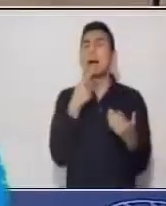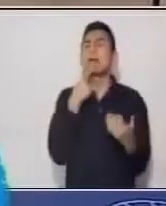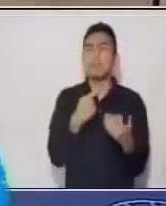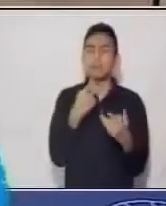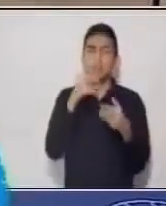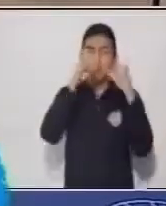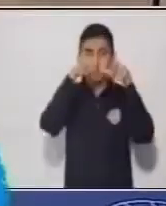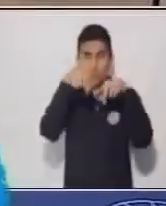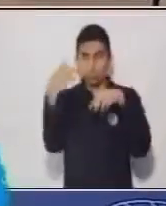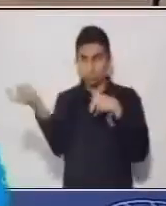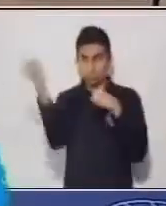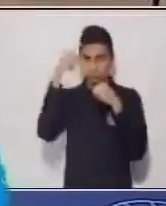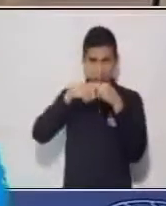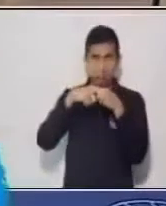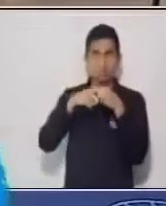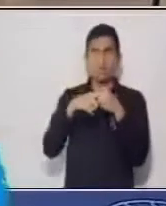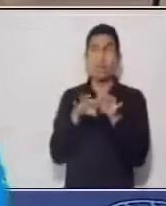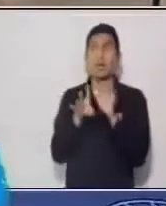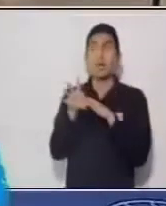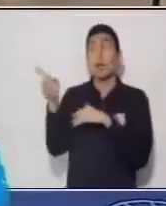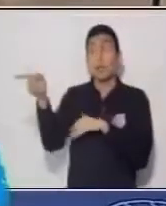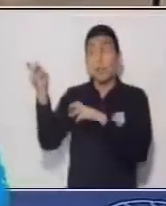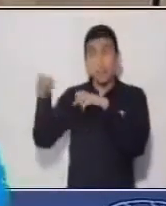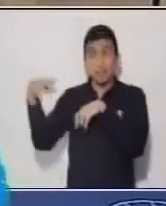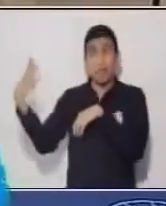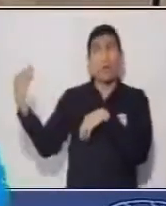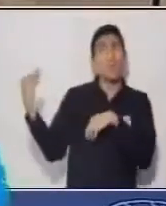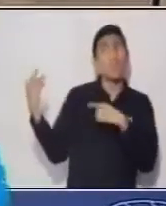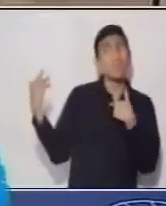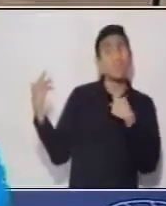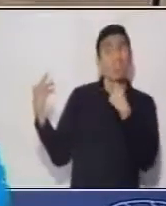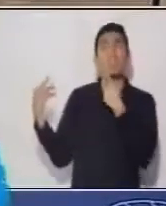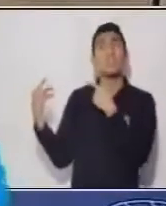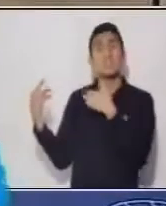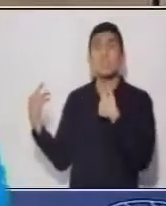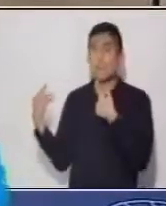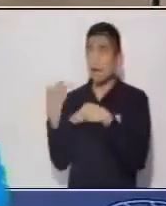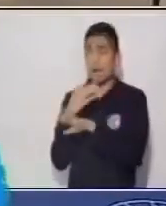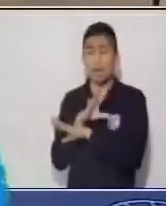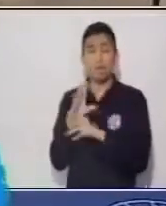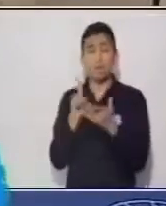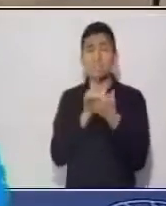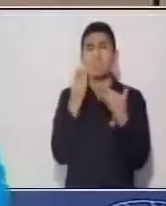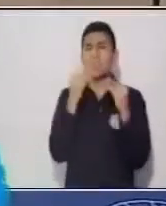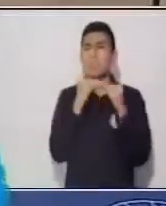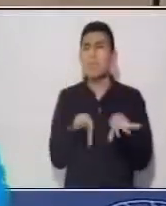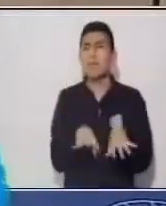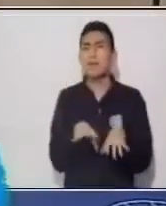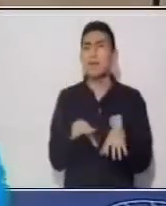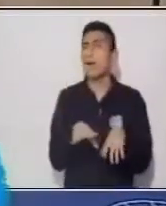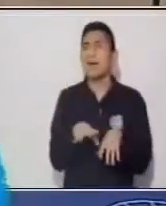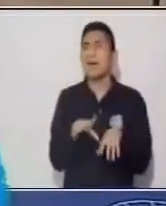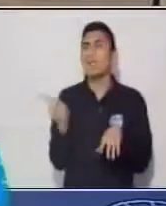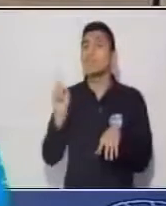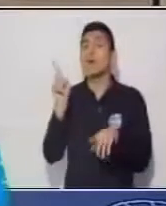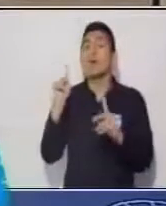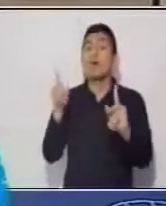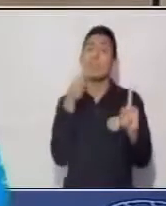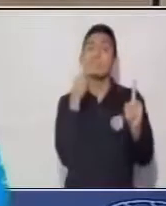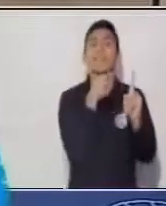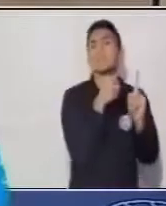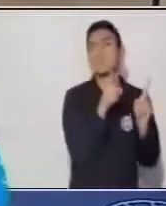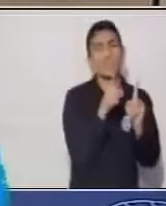por ejemplo me confesó que el diccionario había desaparecido de la casa no está directamente